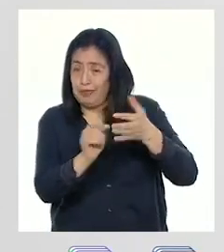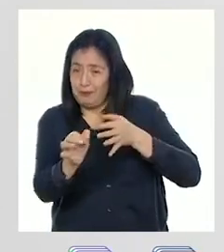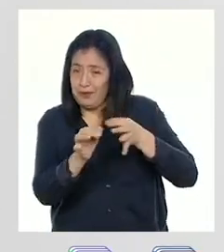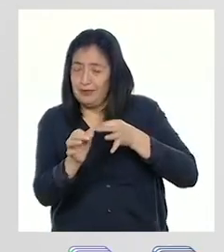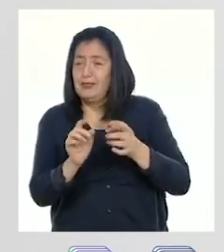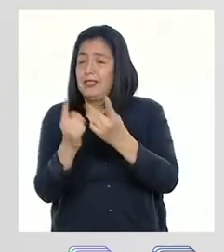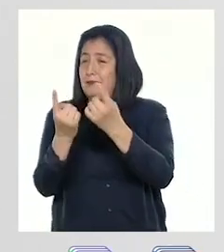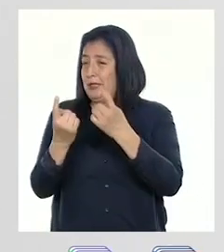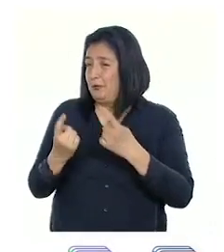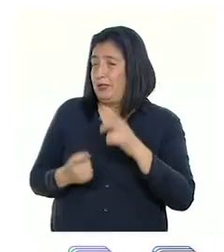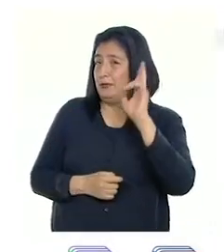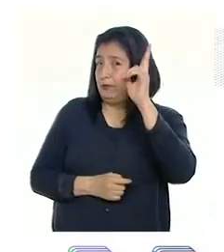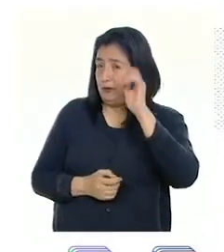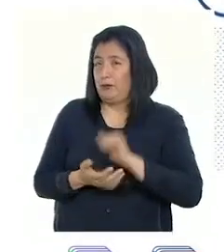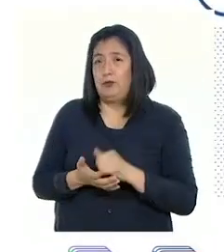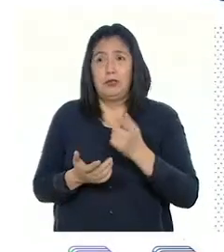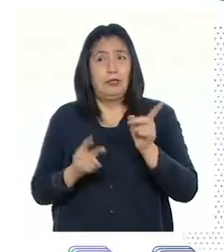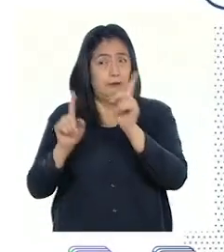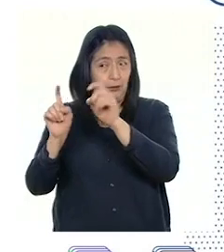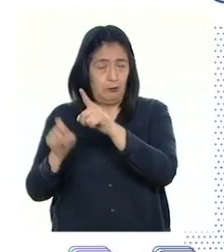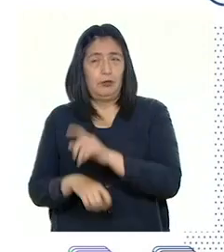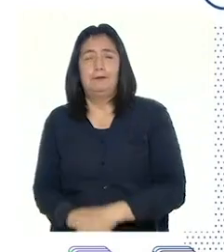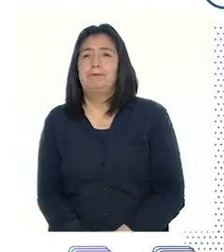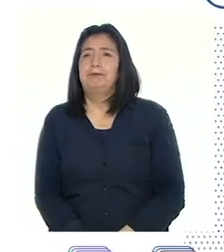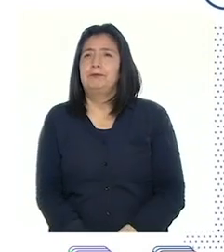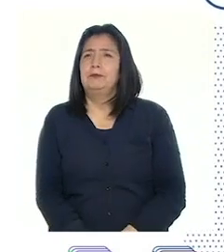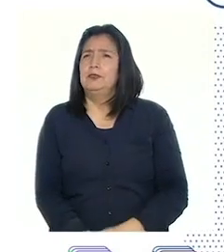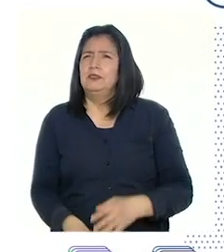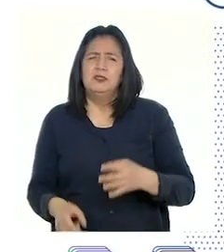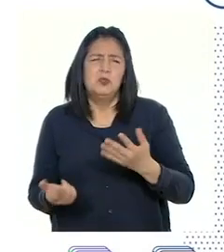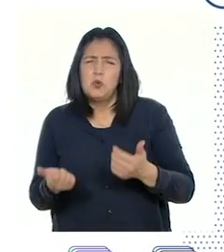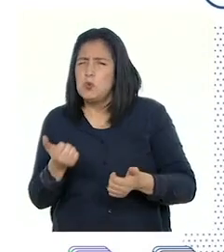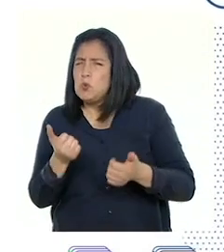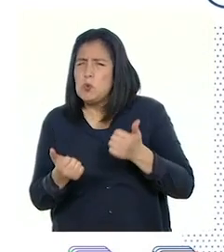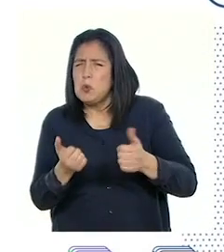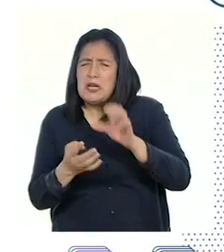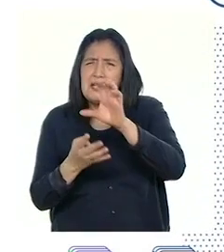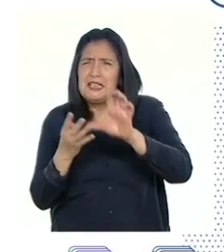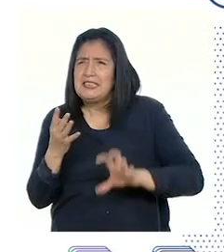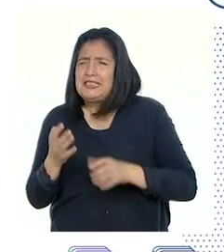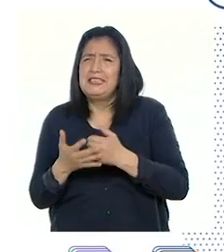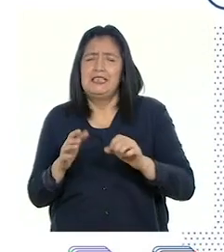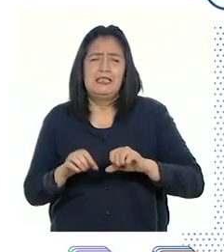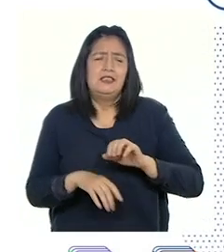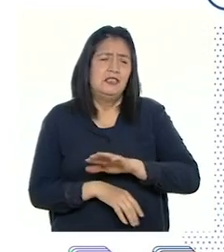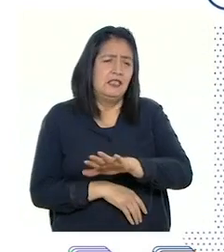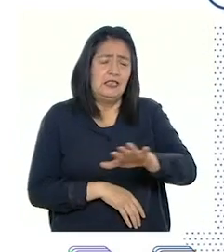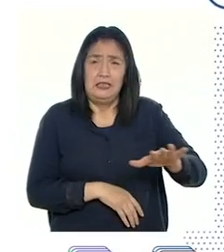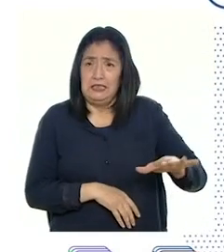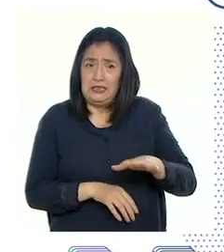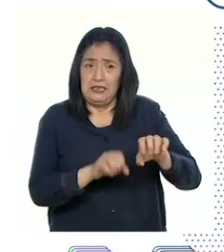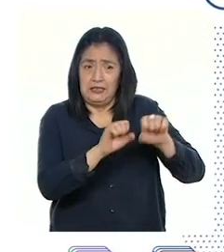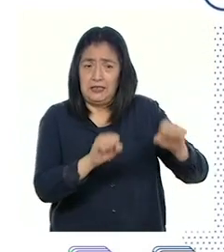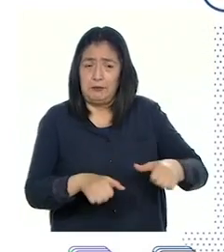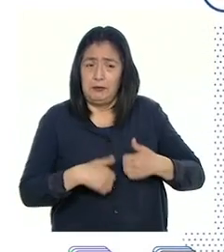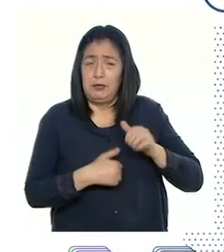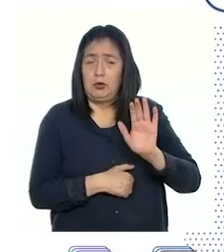preguntas que nos dijo el profesor. Y las preguntas son, ¿cuáles son las características de los ecosistemas de tu región?